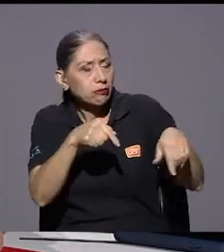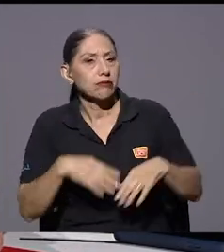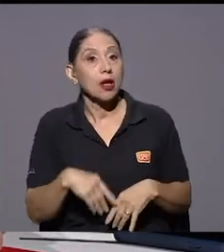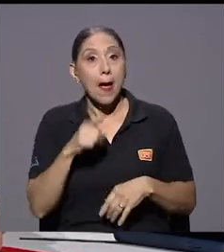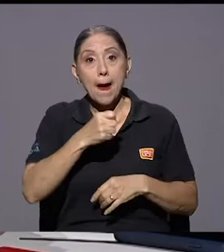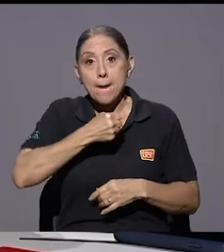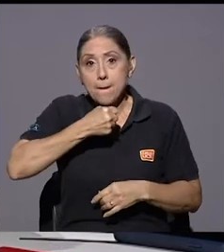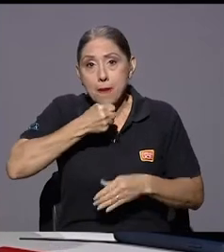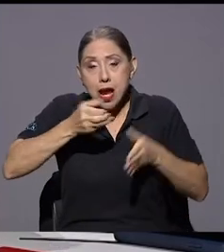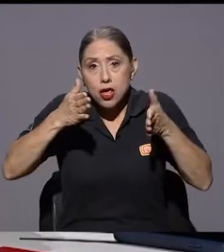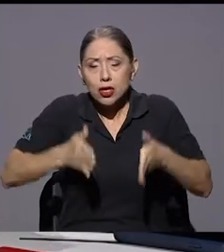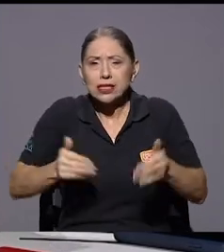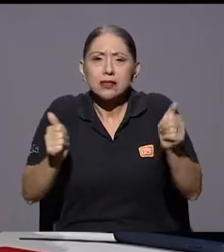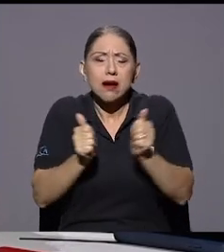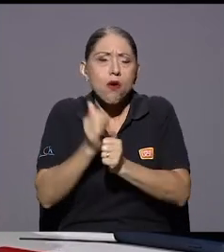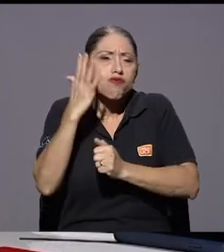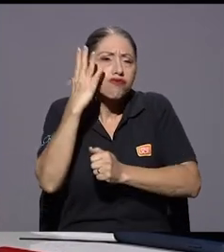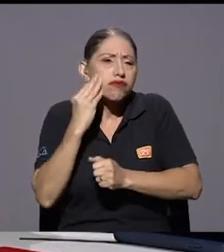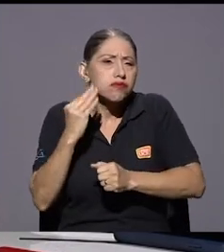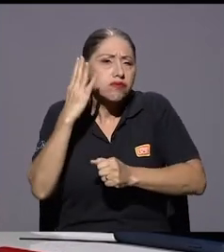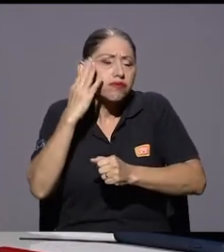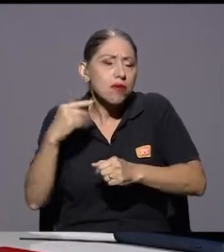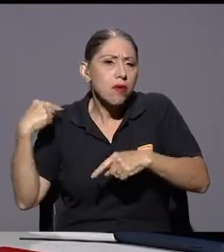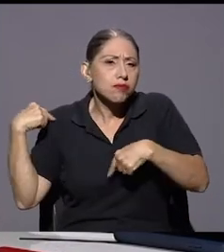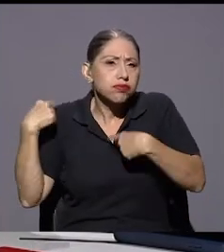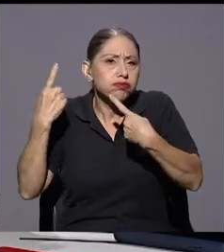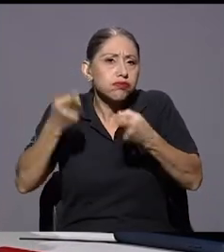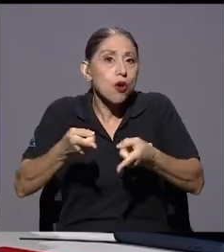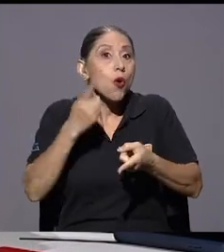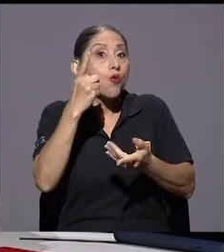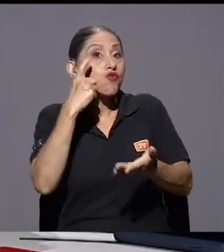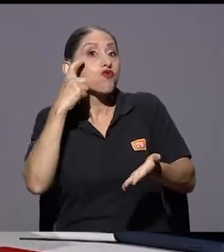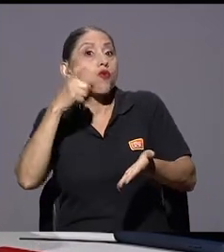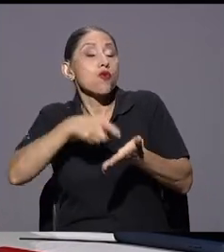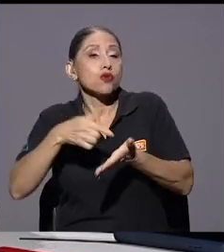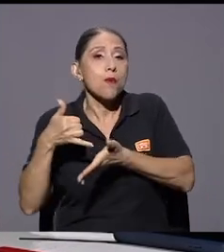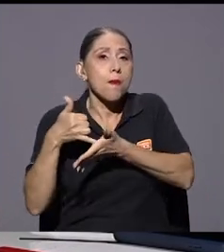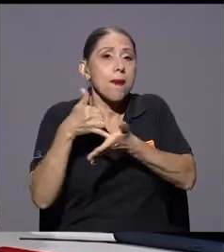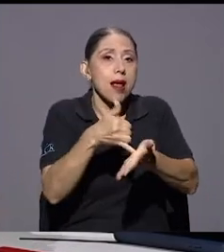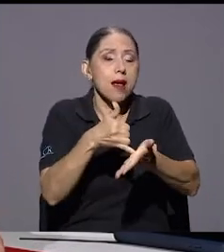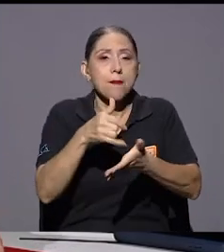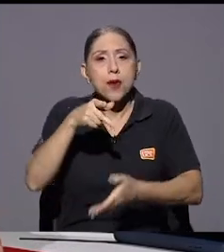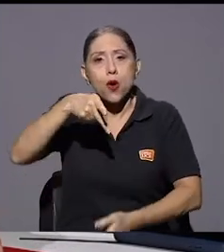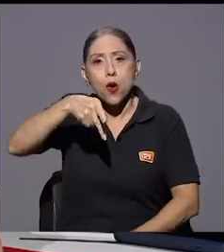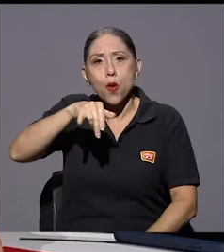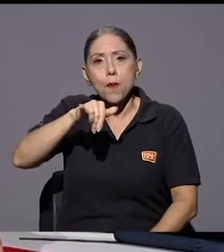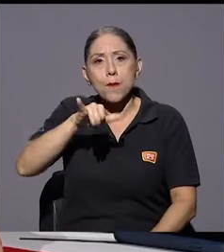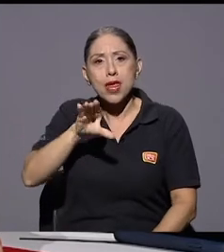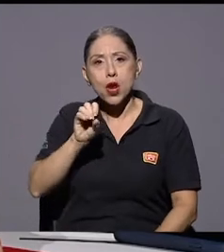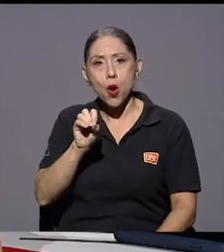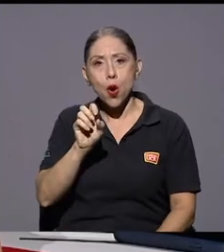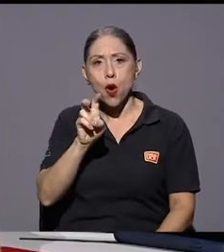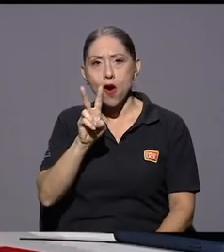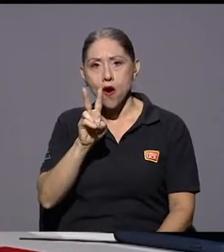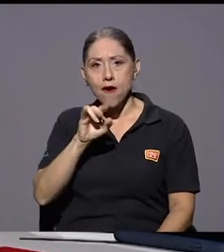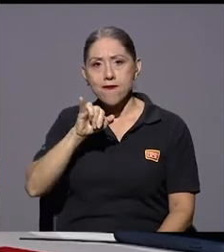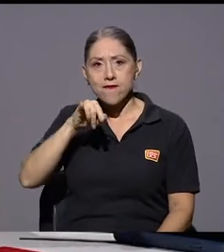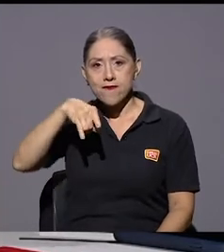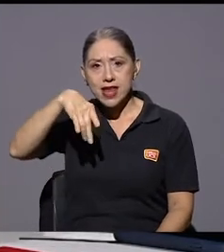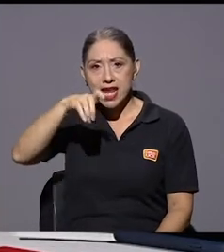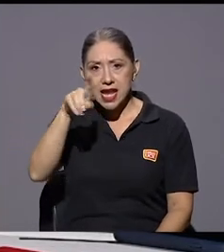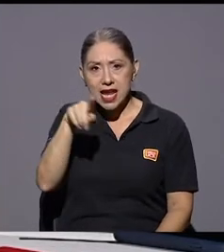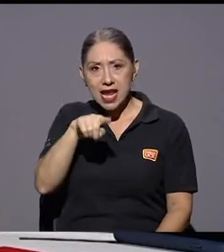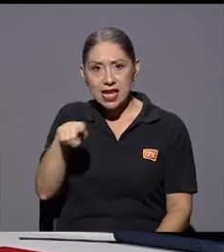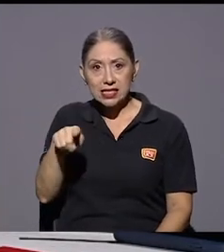un periodista con una amplia trayectoria, con una mención de honor en el premio Pío Víquez con esos